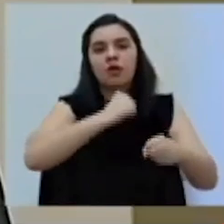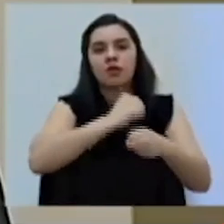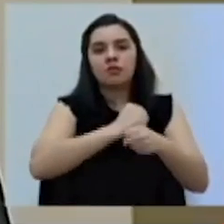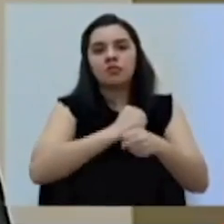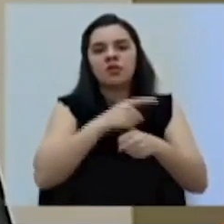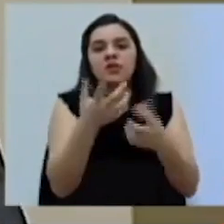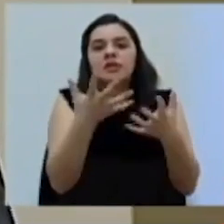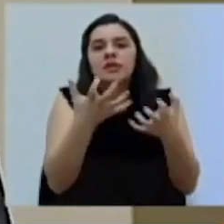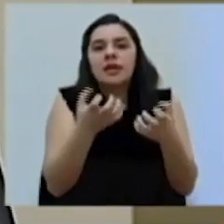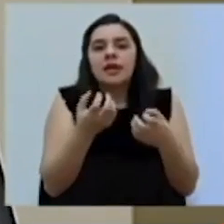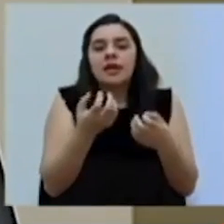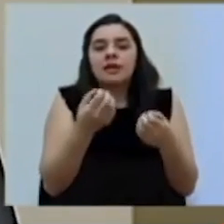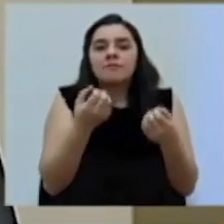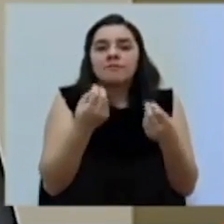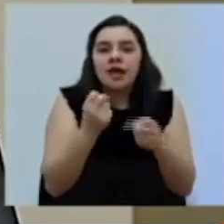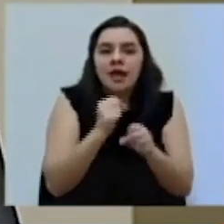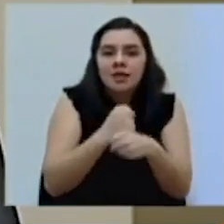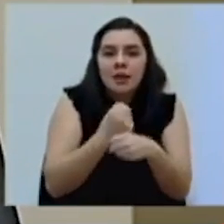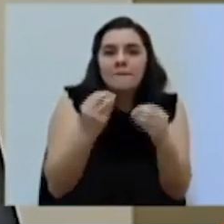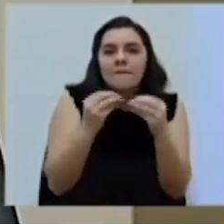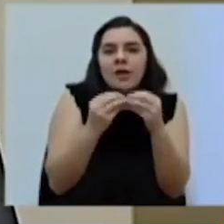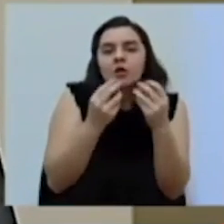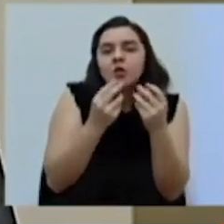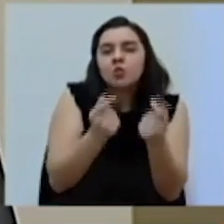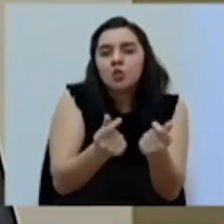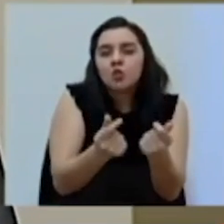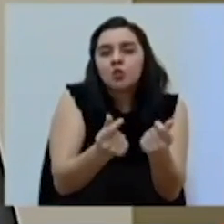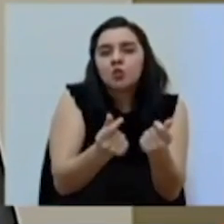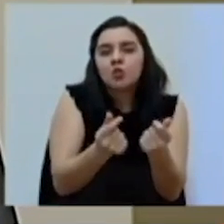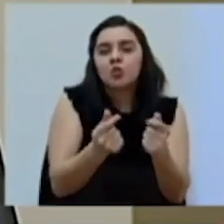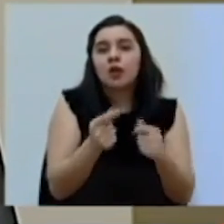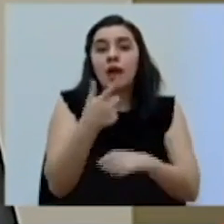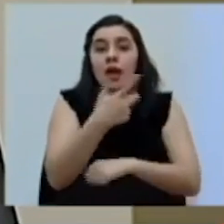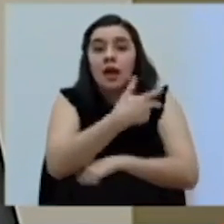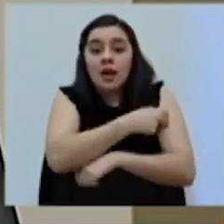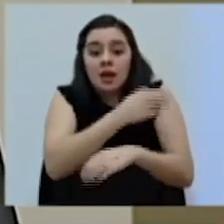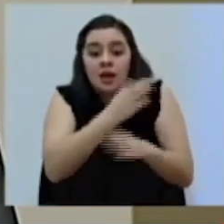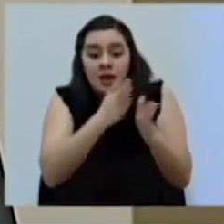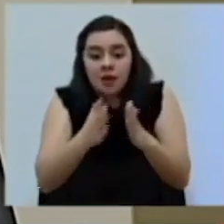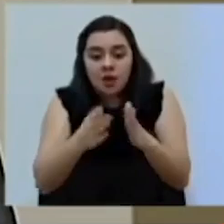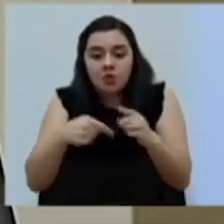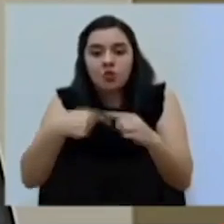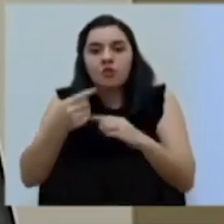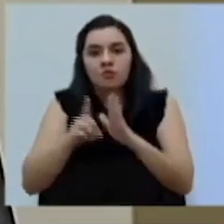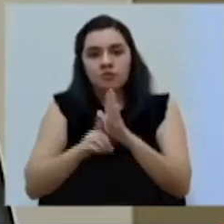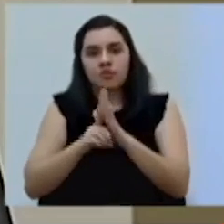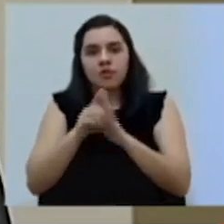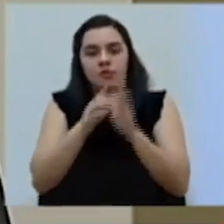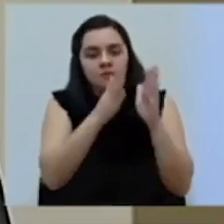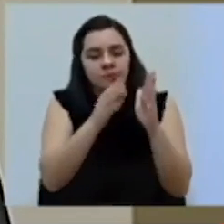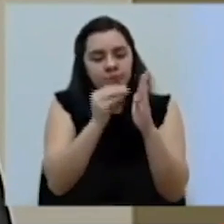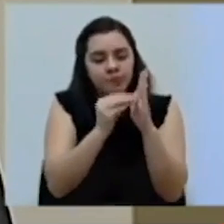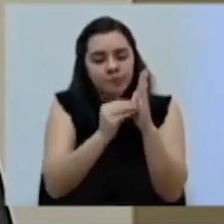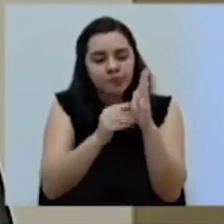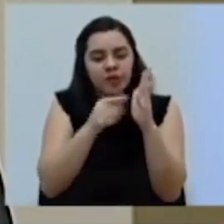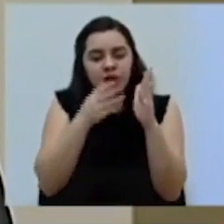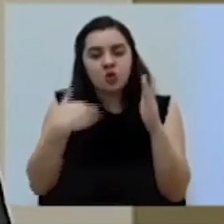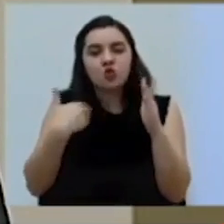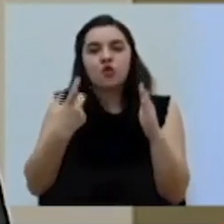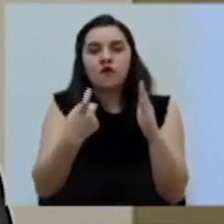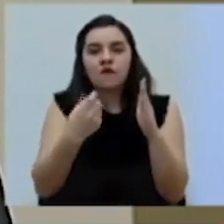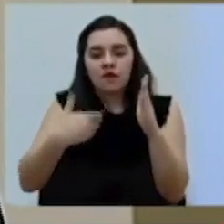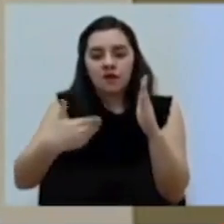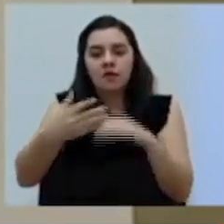más pronto posible. El plan de vacunación específico está en proceso de desarrollo. Evidentemente, que se quiere es,